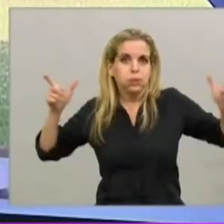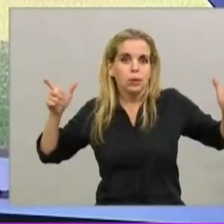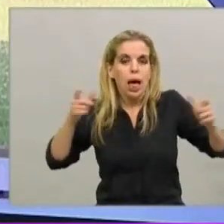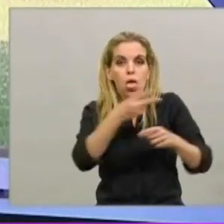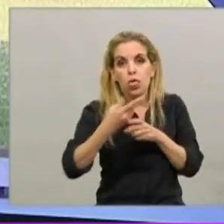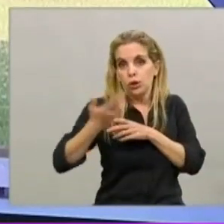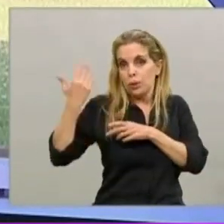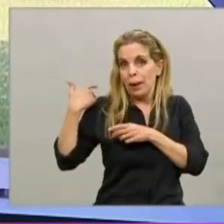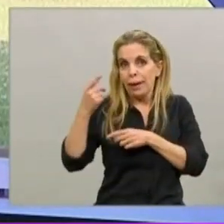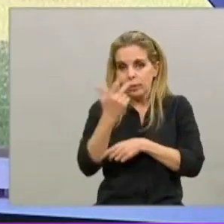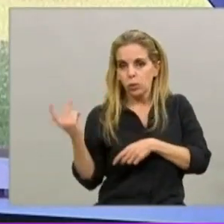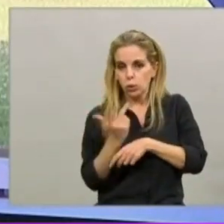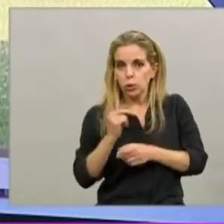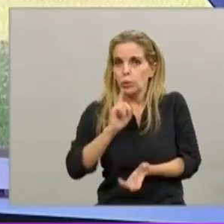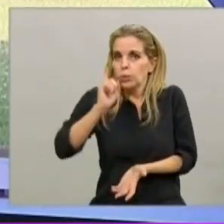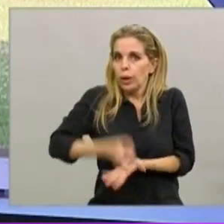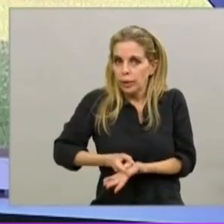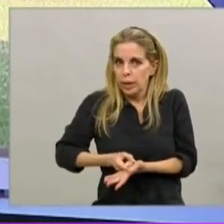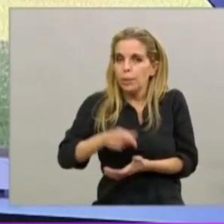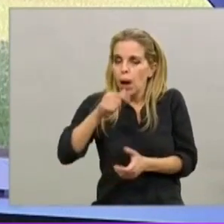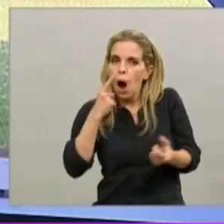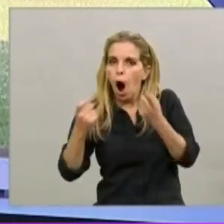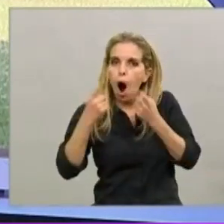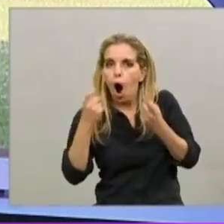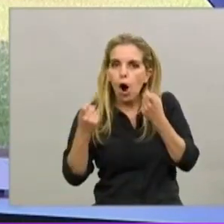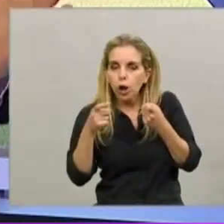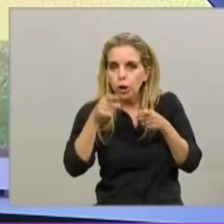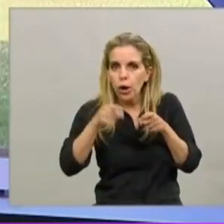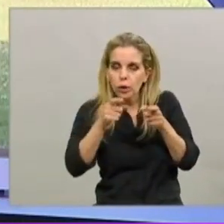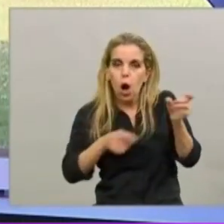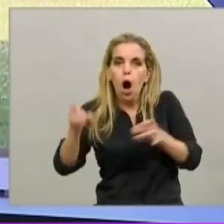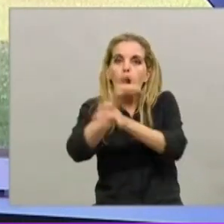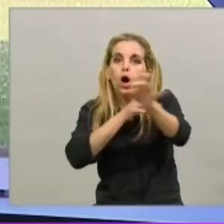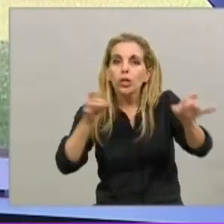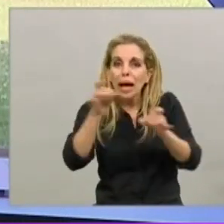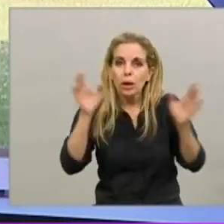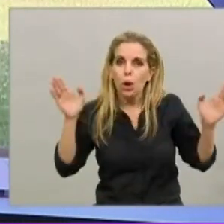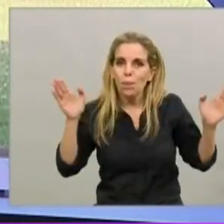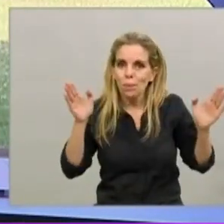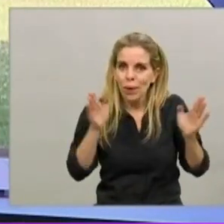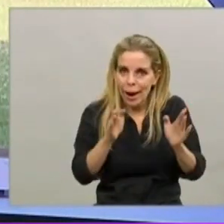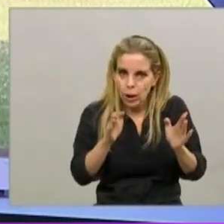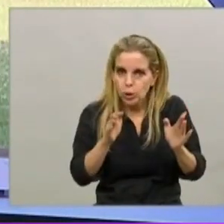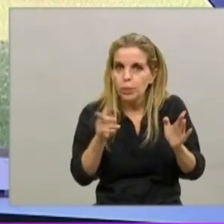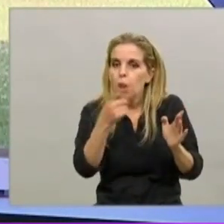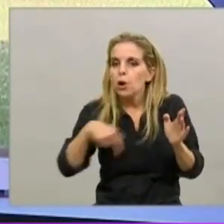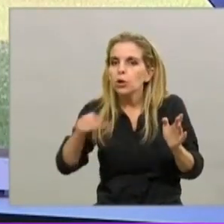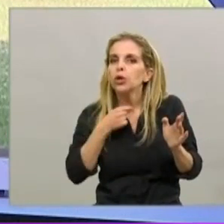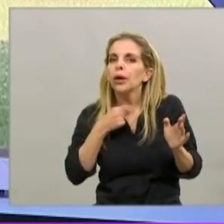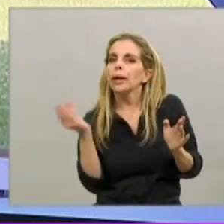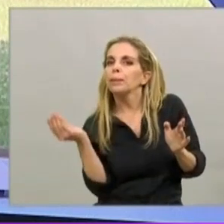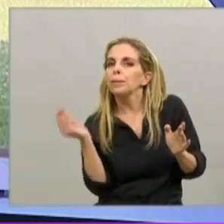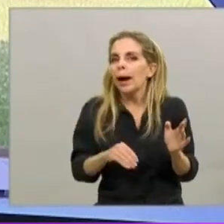primera tanda de medidas para controlar más. Está bajando, no al ritmo que nos gustaría. Por eso, para que tengan idea, hoy